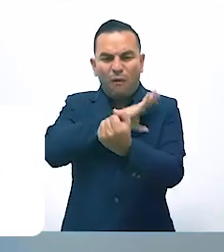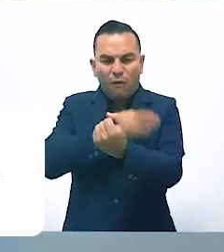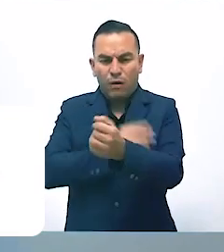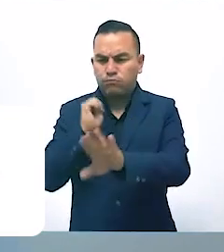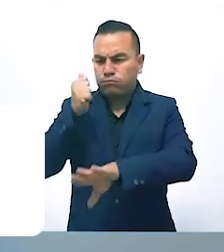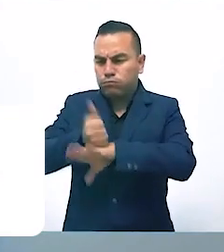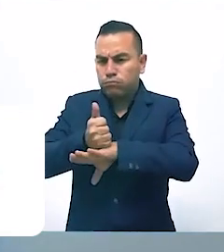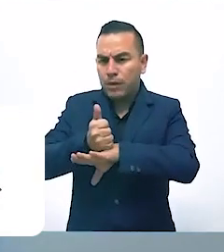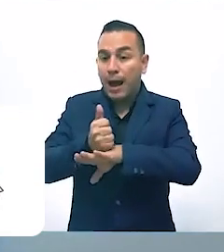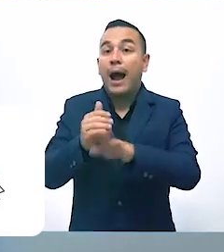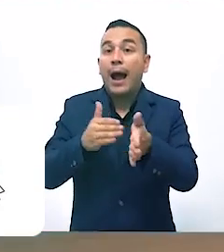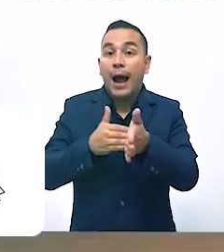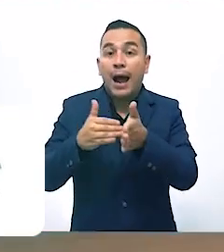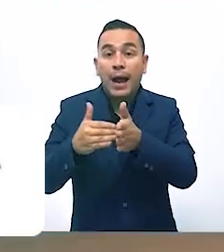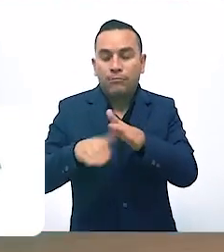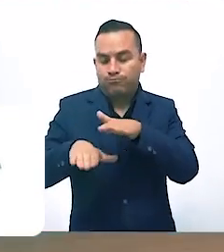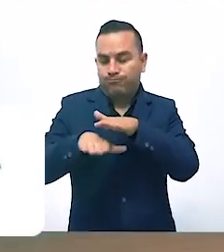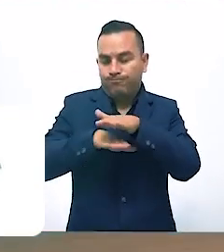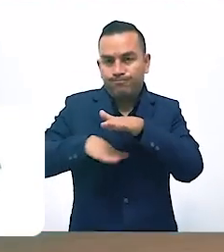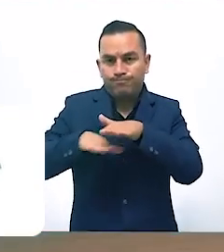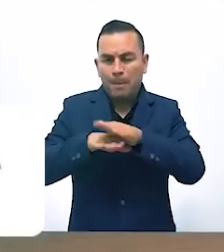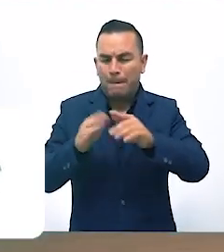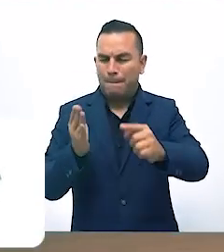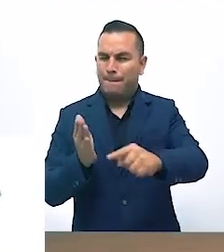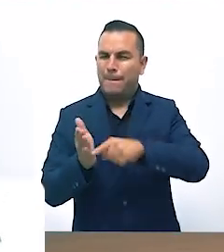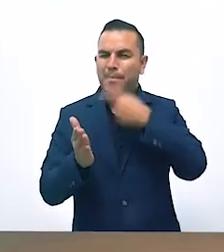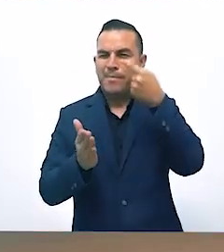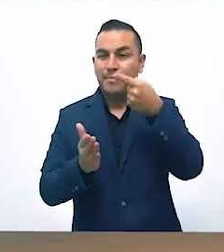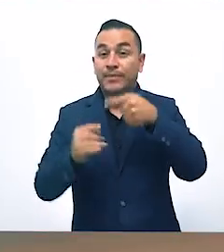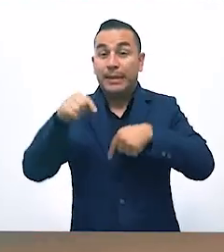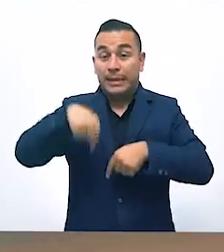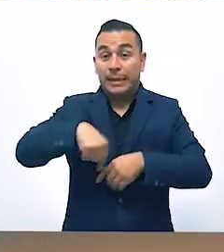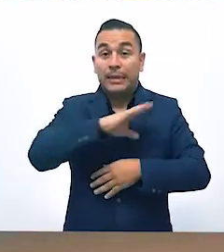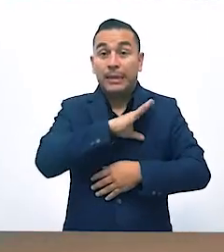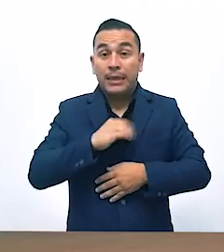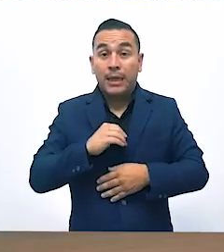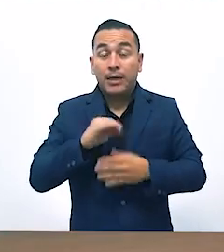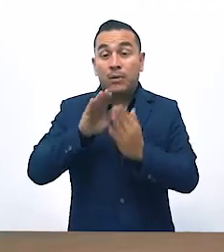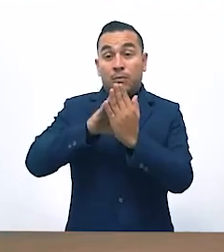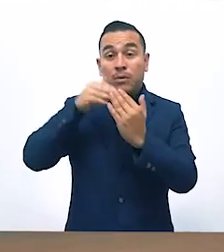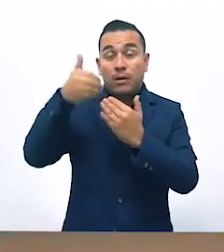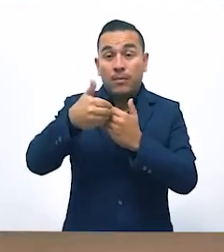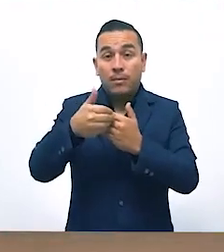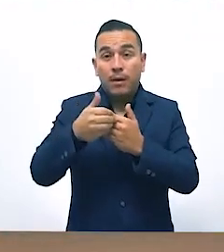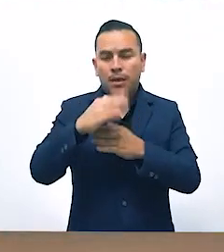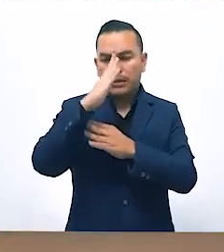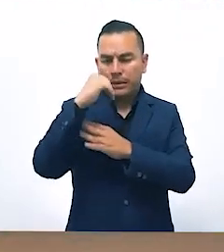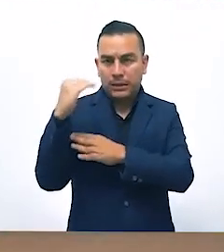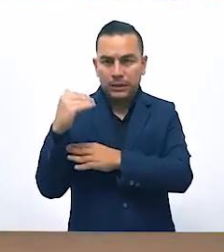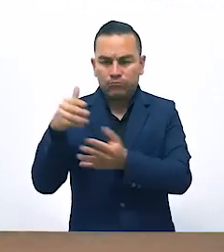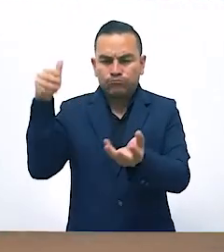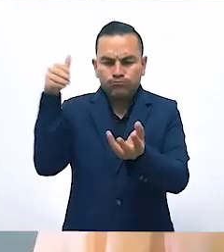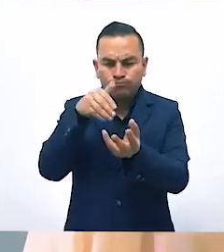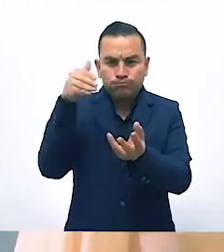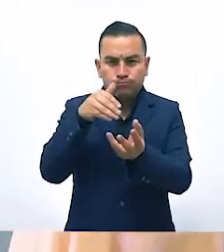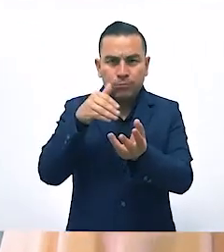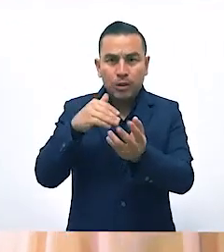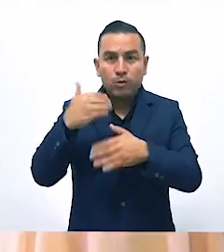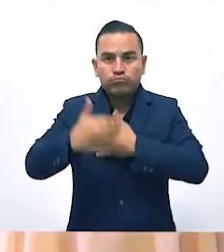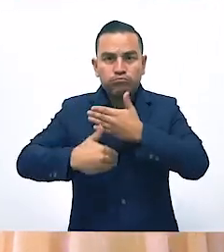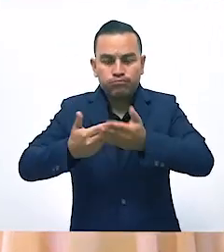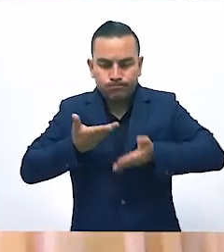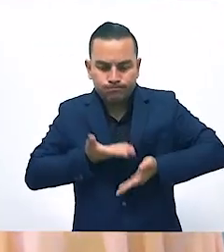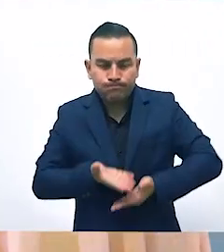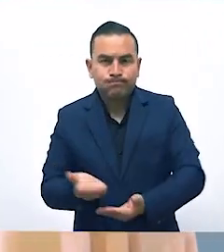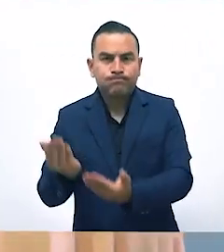debemos comenzar por el principio. Por primera vez, nuestro país cuenta con un programa nacional de educación prenatal. Estas